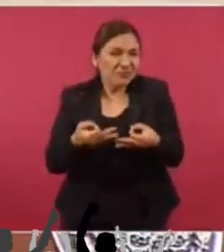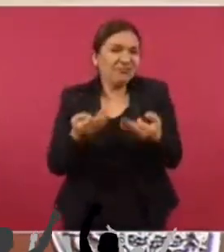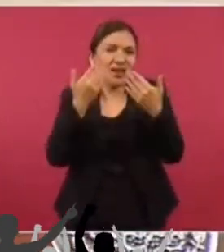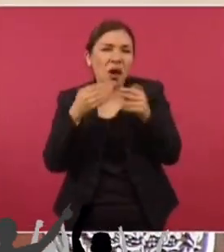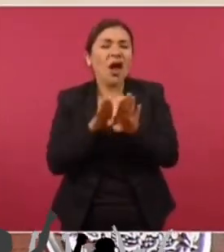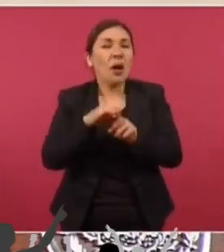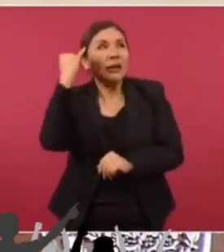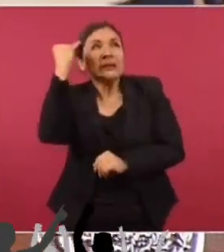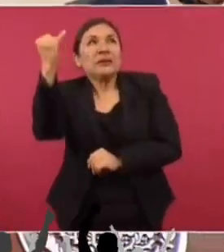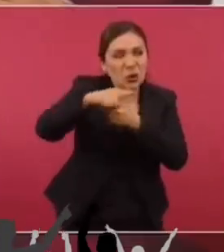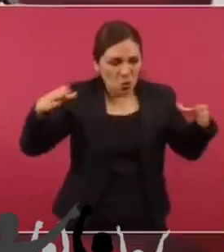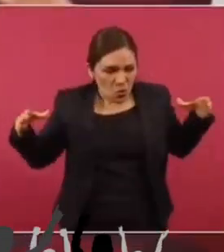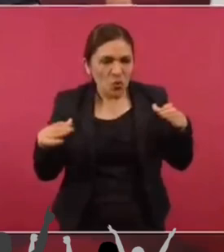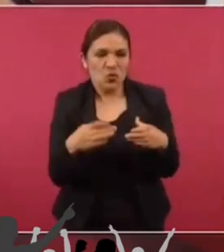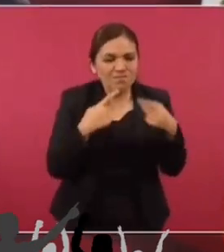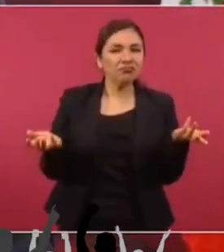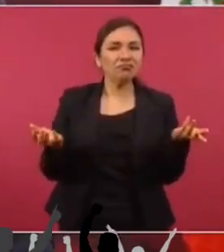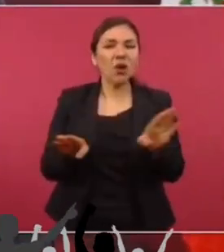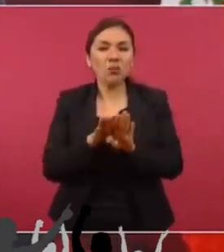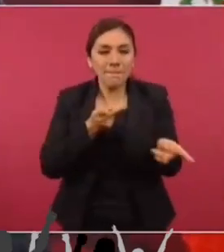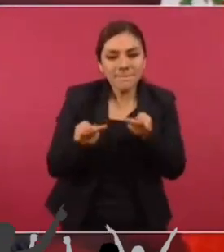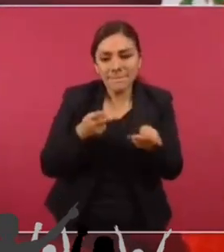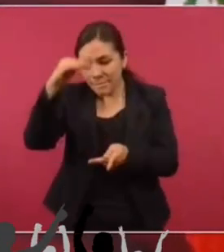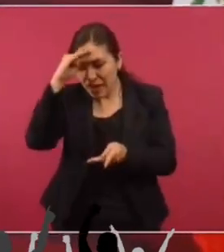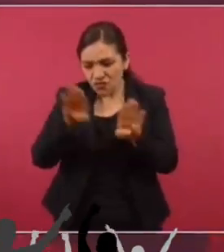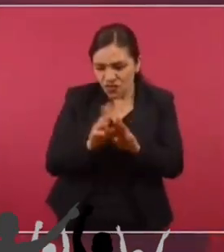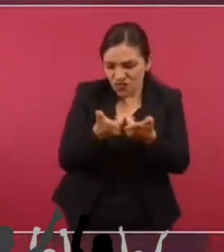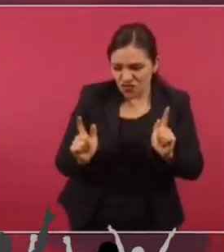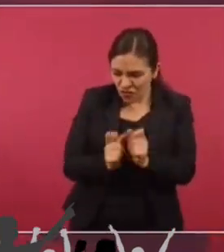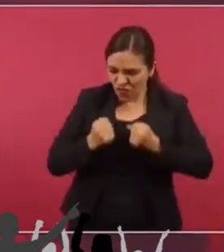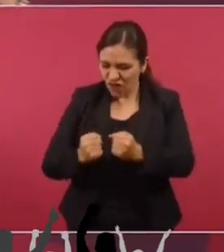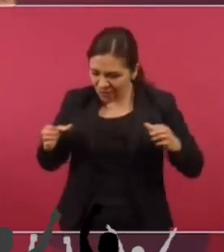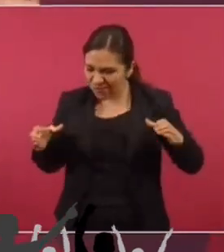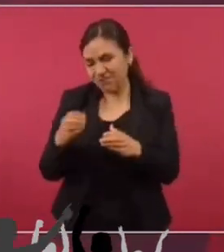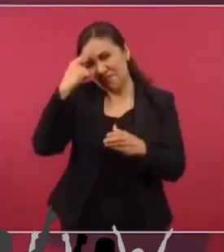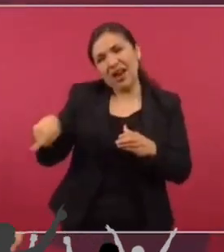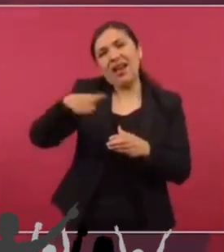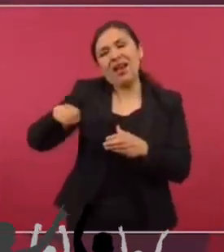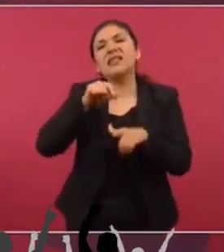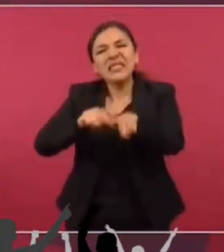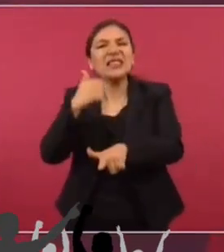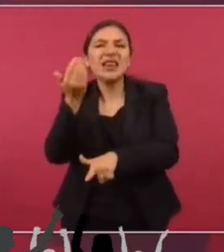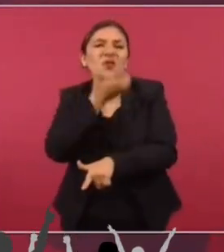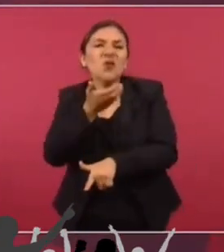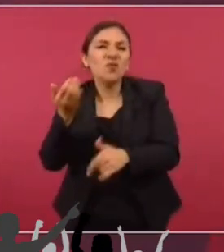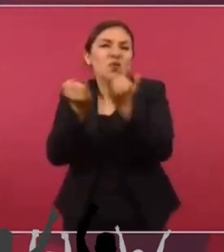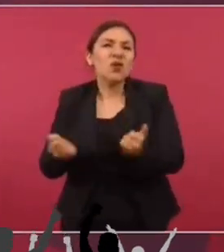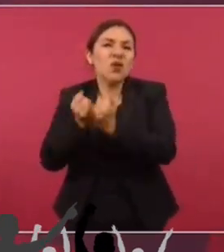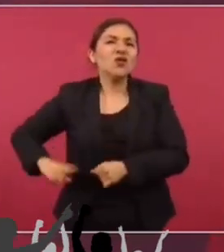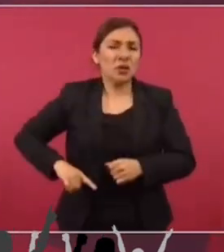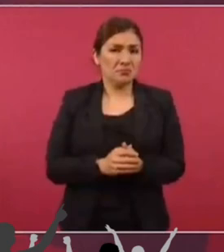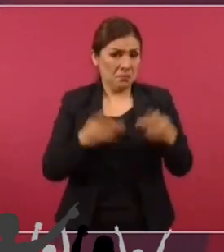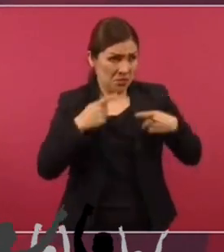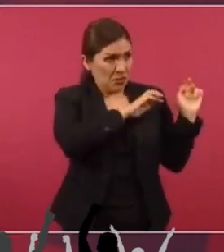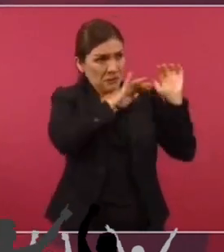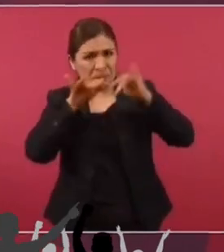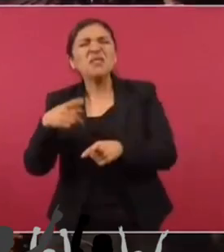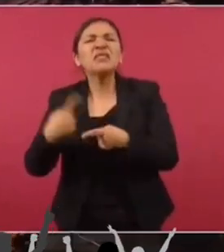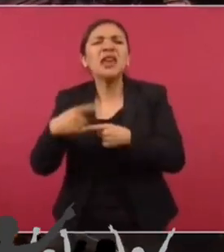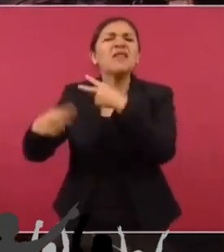excusa. Lo que quieren es unirse, se están agrupando todo el bloque conservador. ¿Quiénes van a estar en la marcha de protesta del domingo?